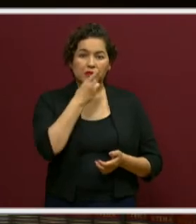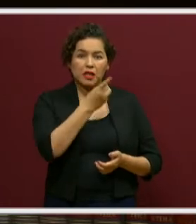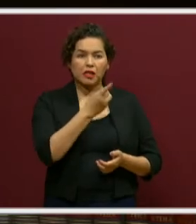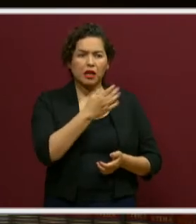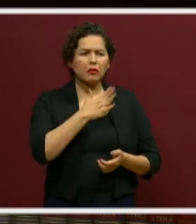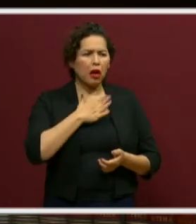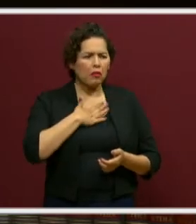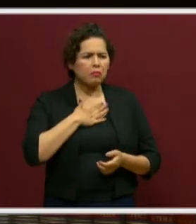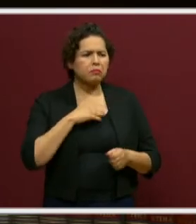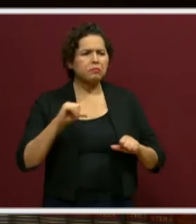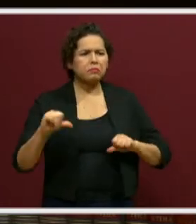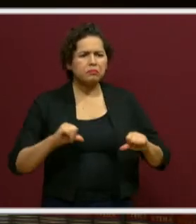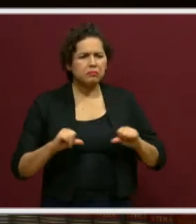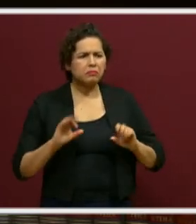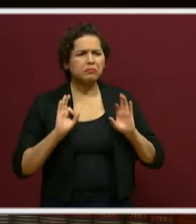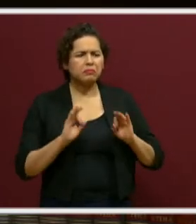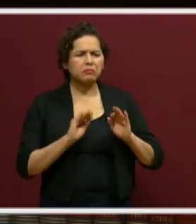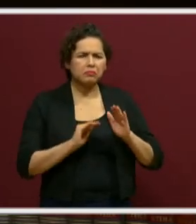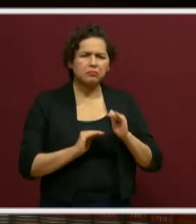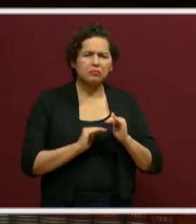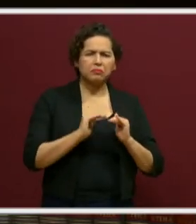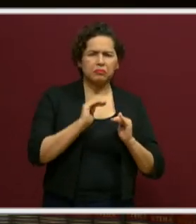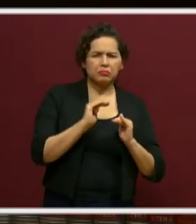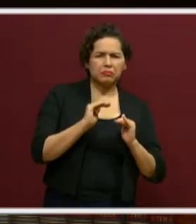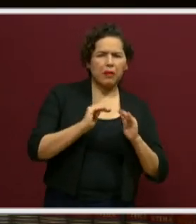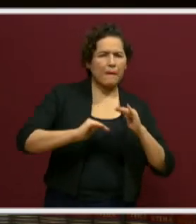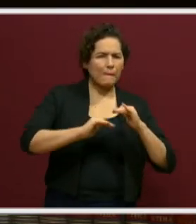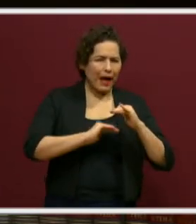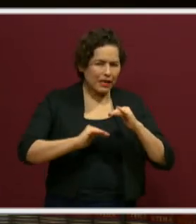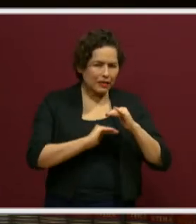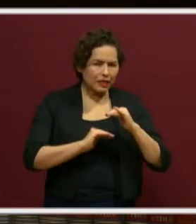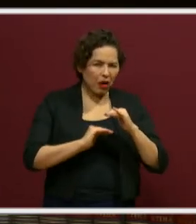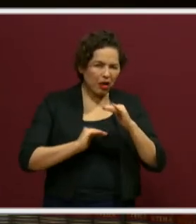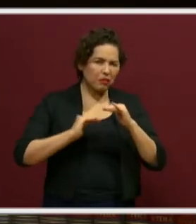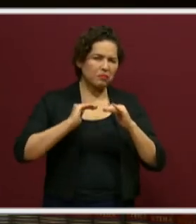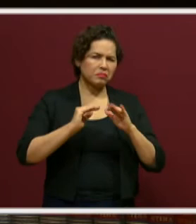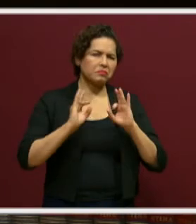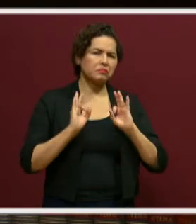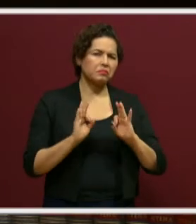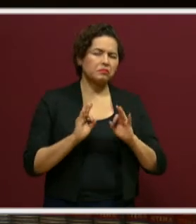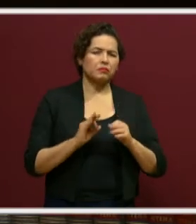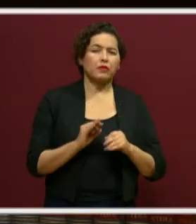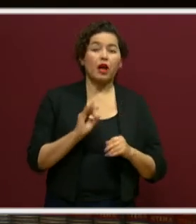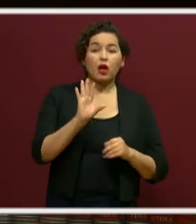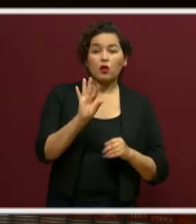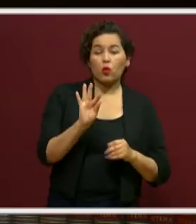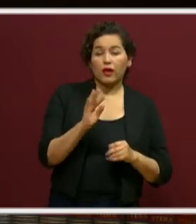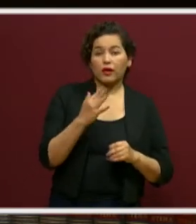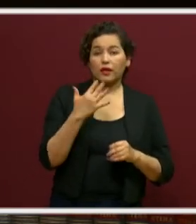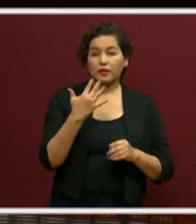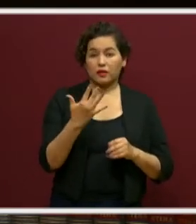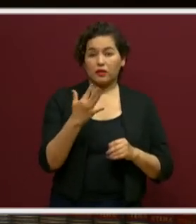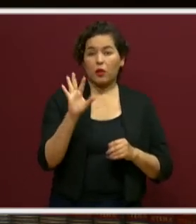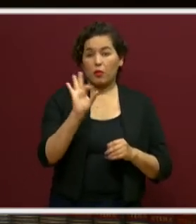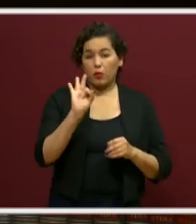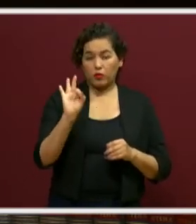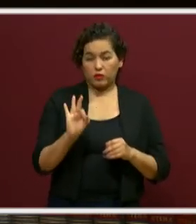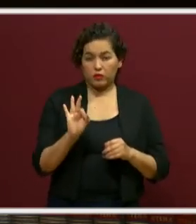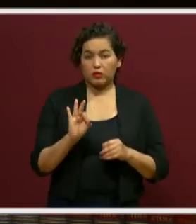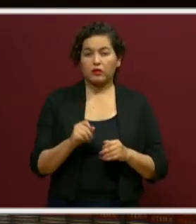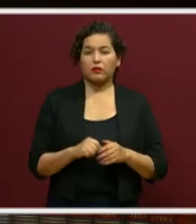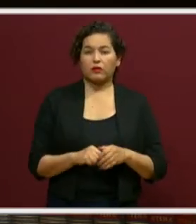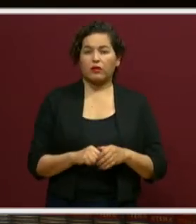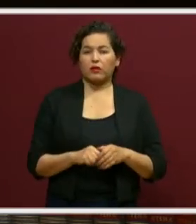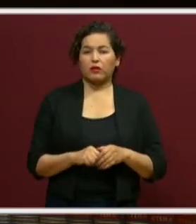desempeño entre satisfactorio y básico, el 45%